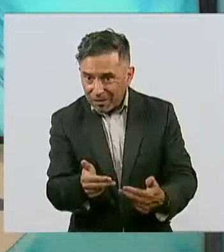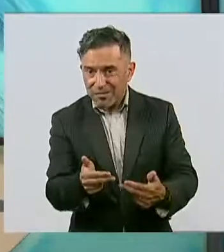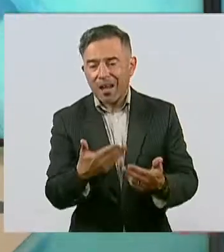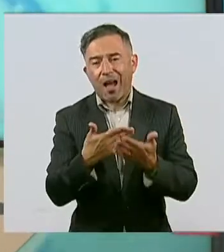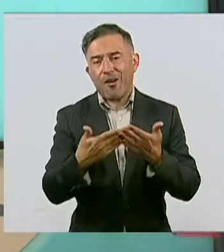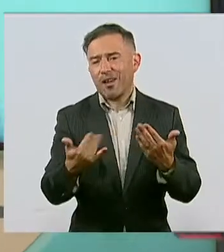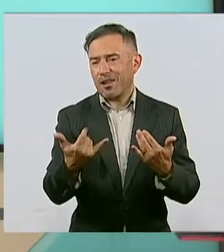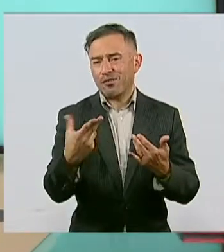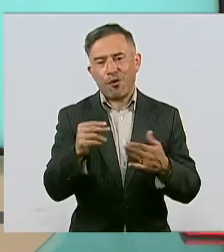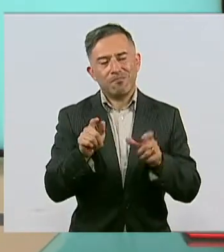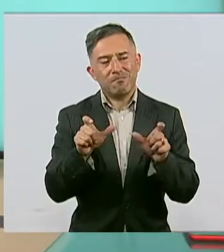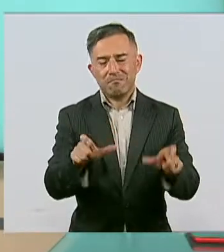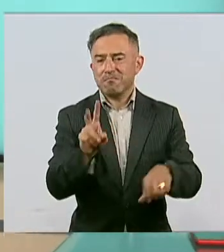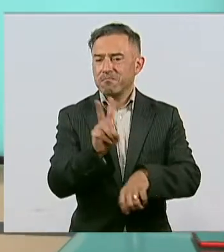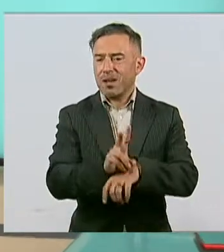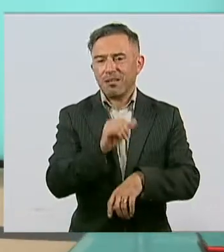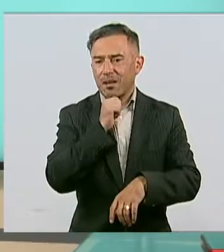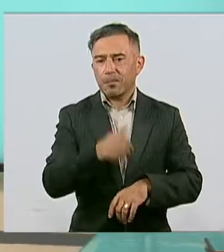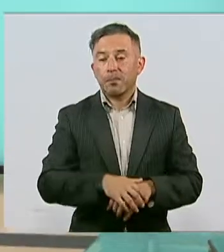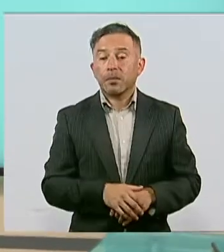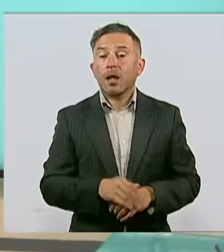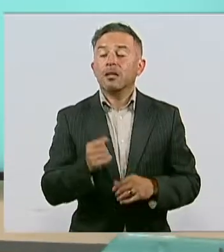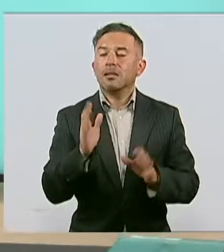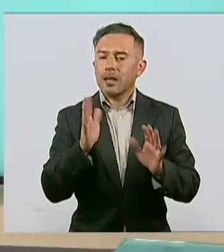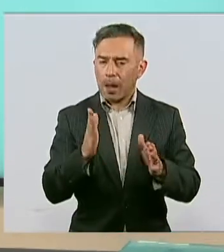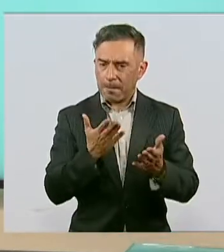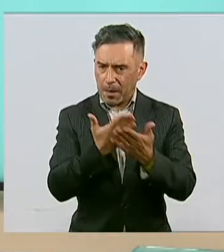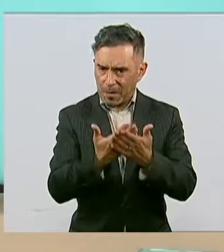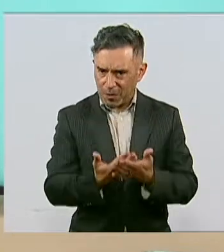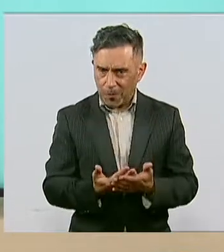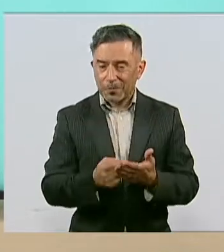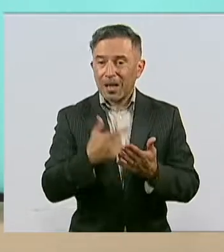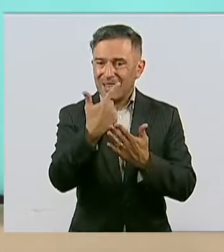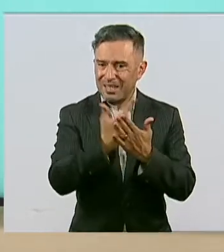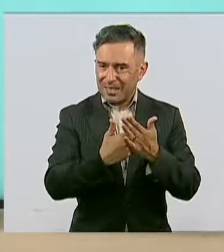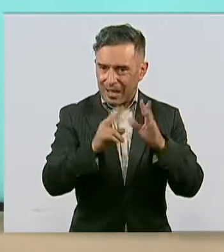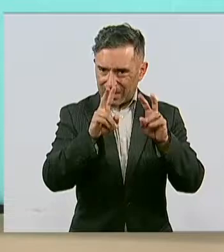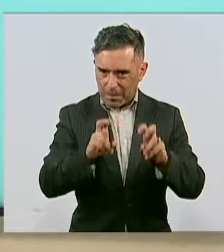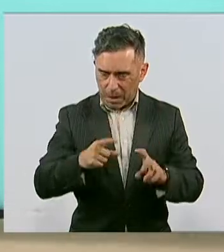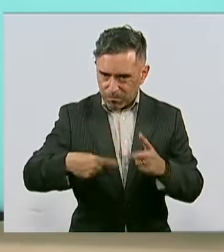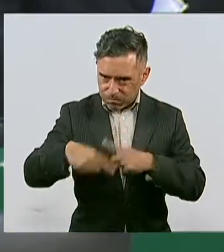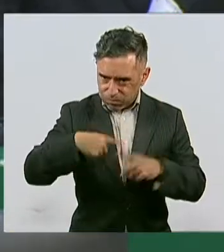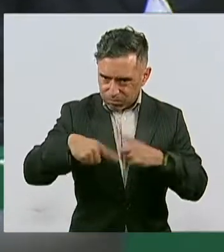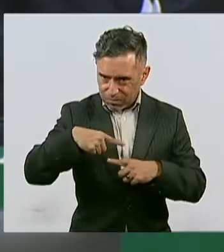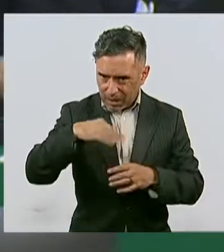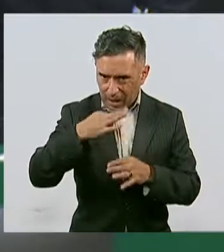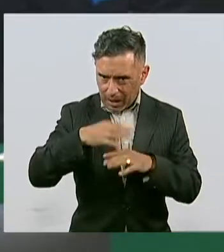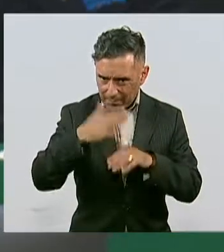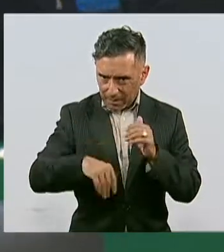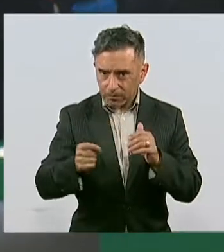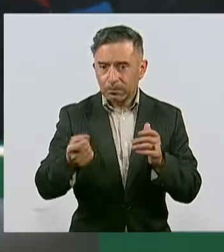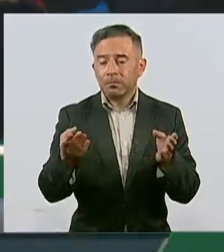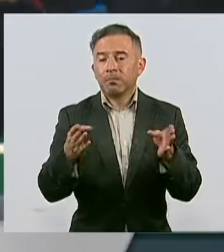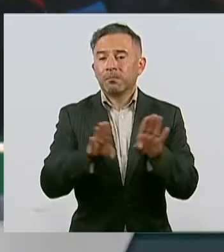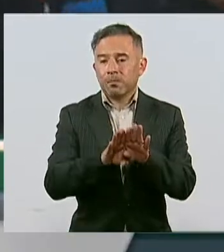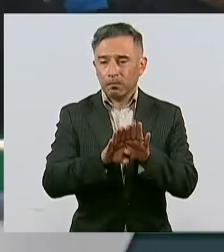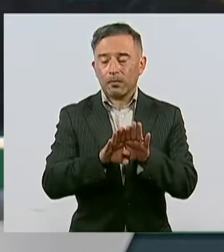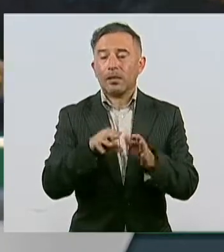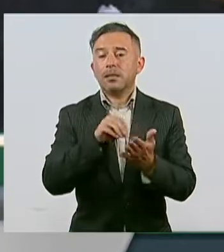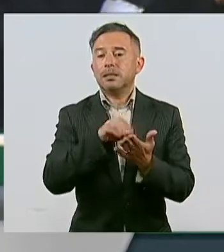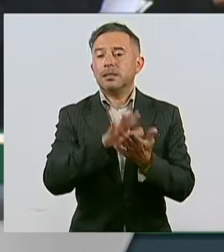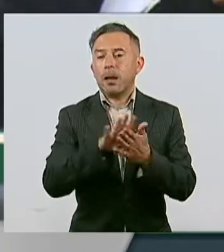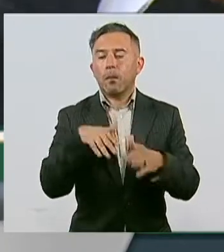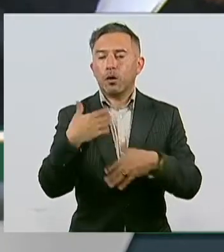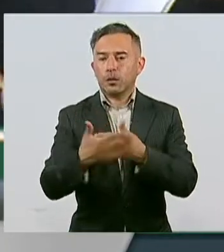Ya estando las cartas sobre la mesa y agotados los puntos del orden del día, se levantó la sesión y se citó para el próximo lunes